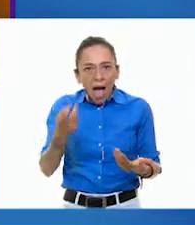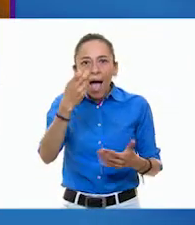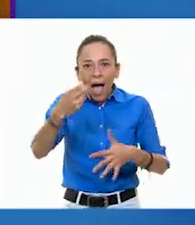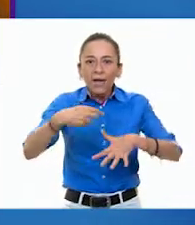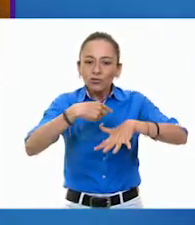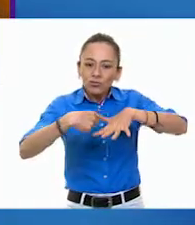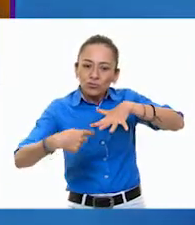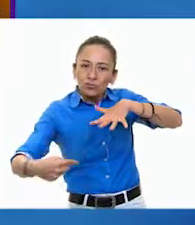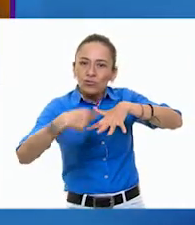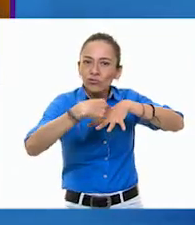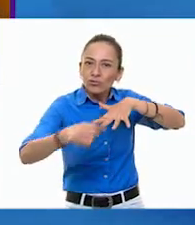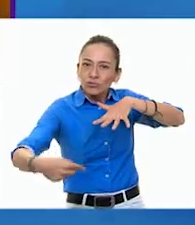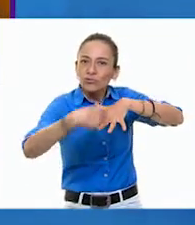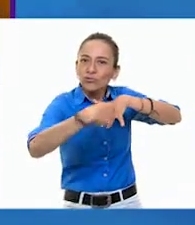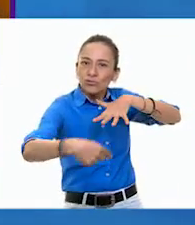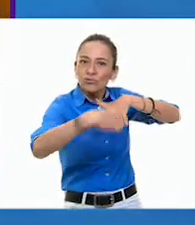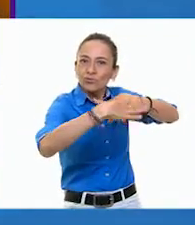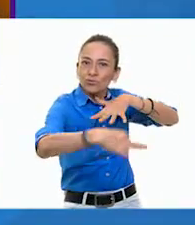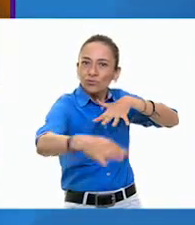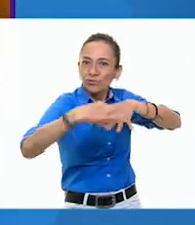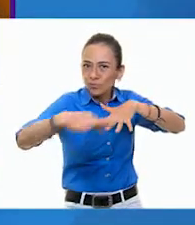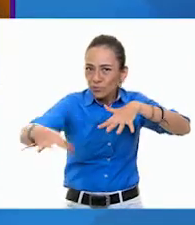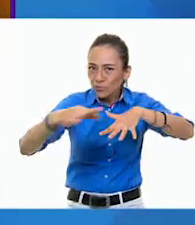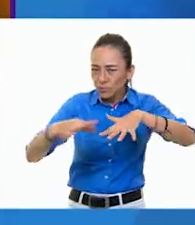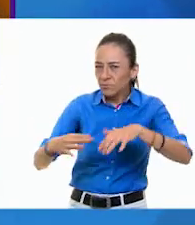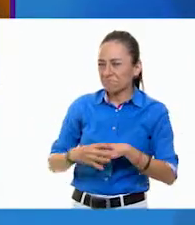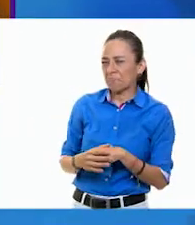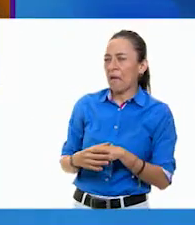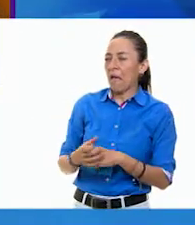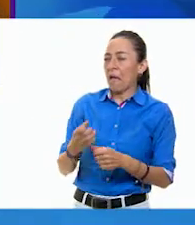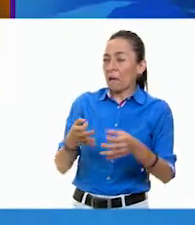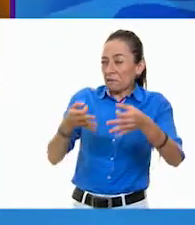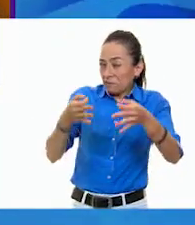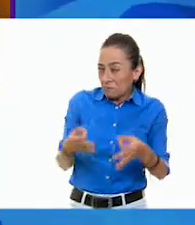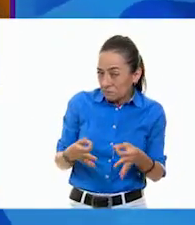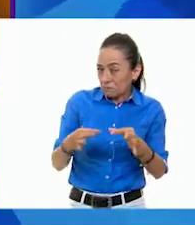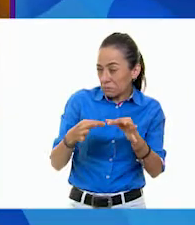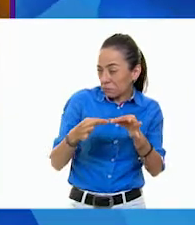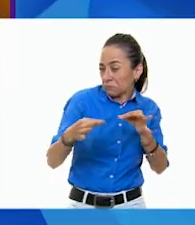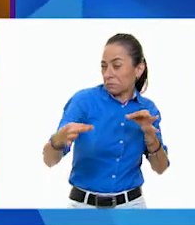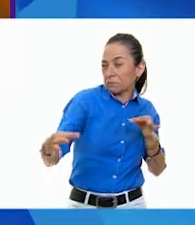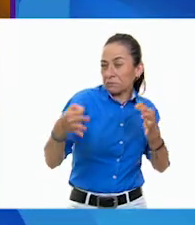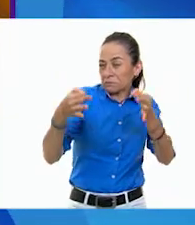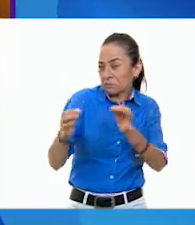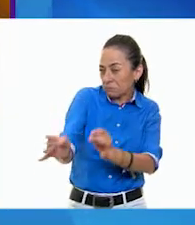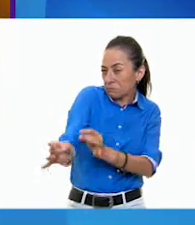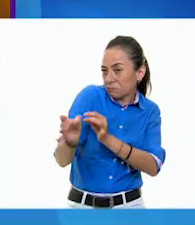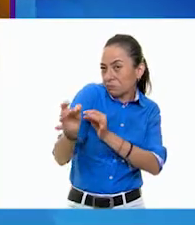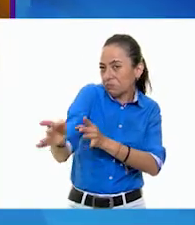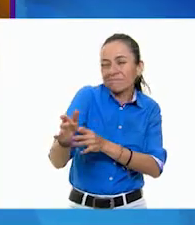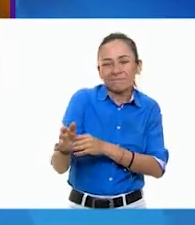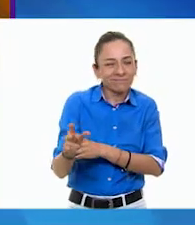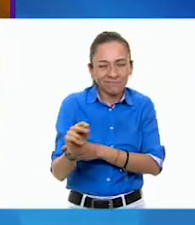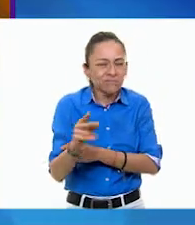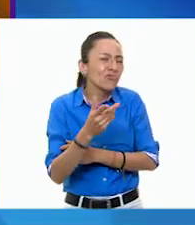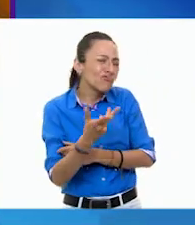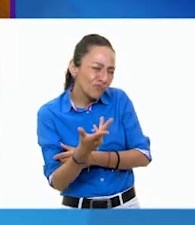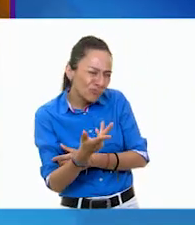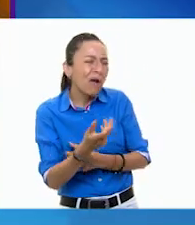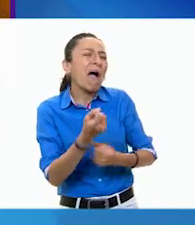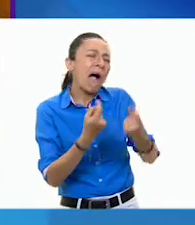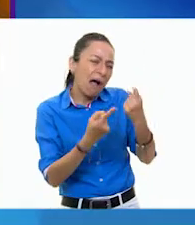dicen que no son rectas, ¿verdad? No, no todas, evidentemente. Algunas se formarán, sí, pero también tienen líneas